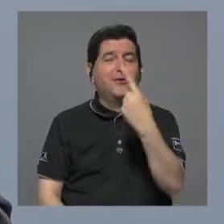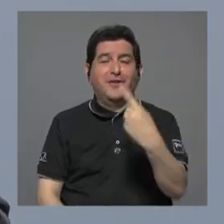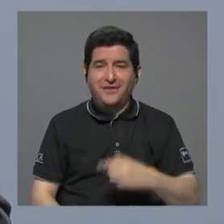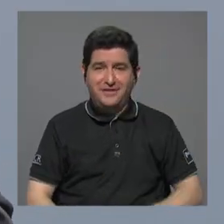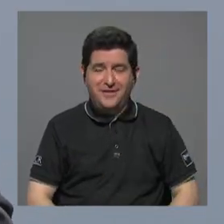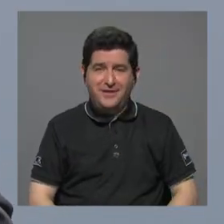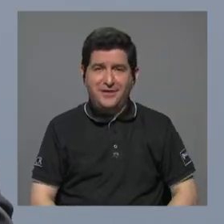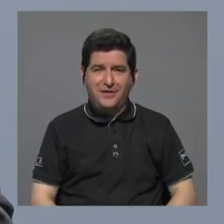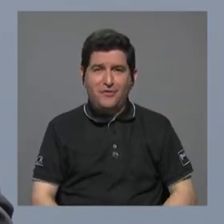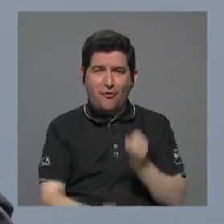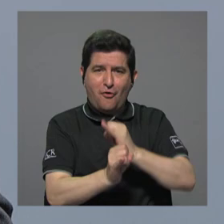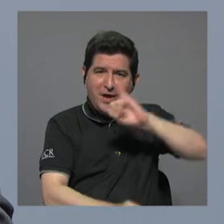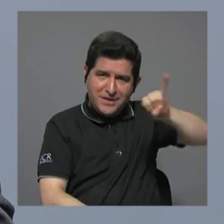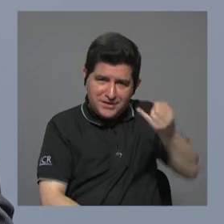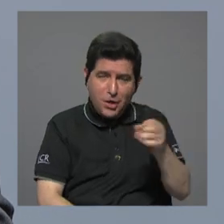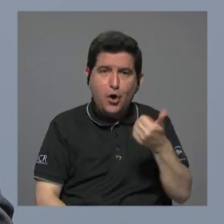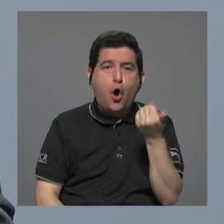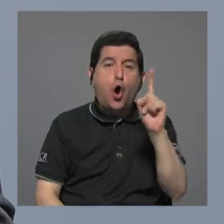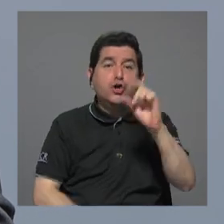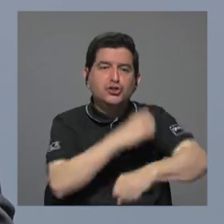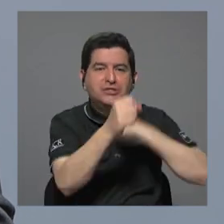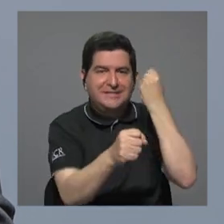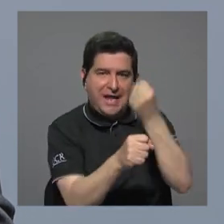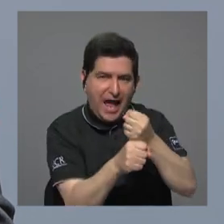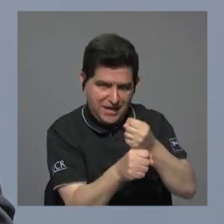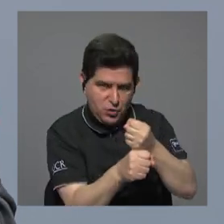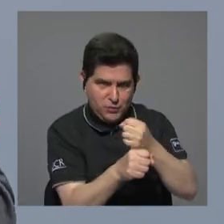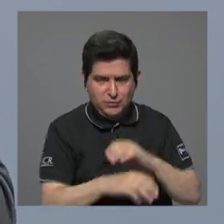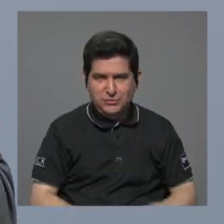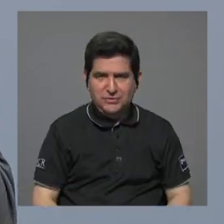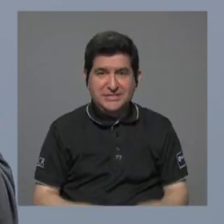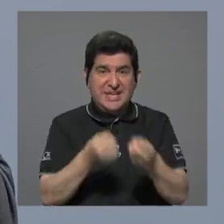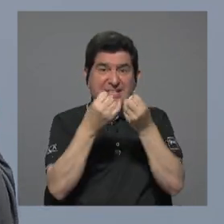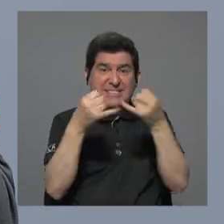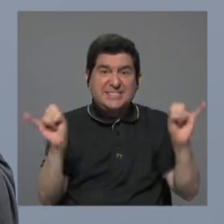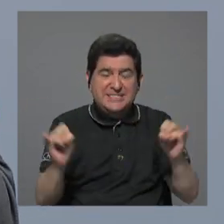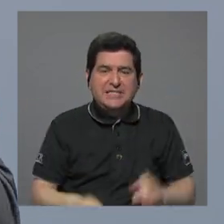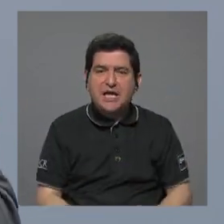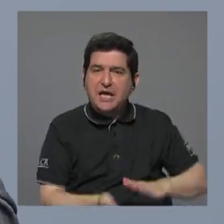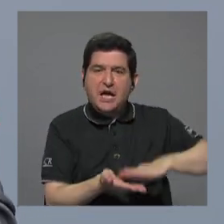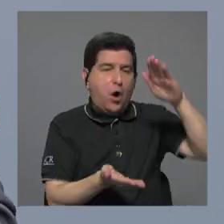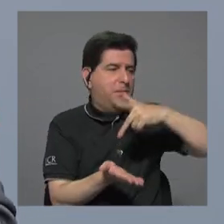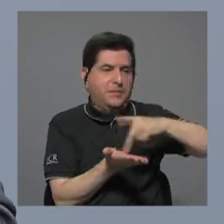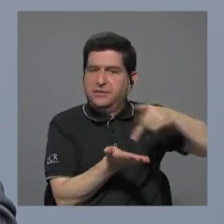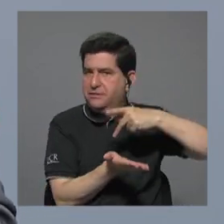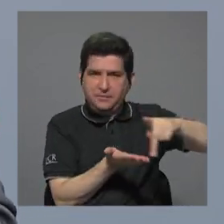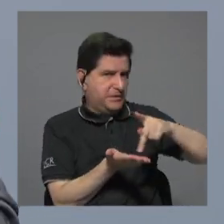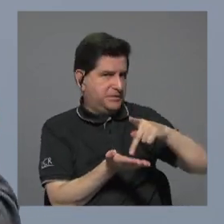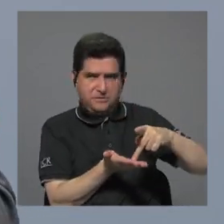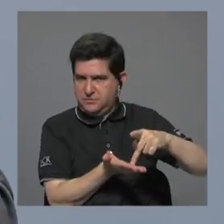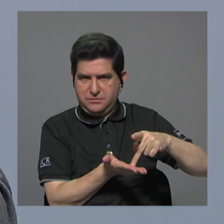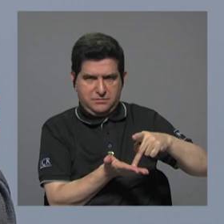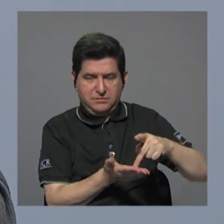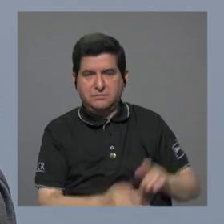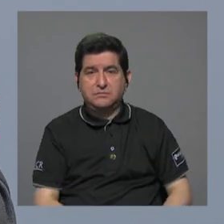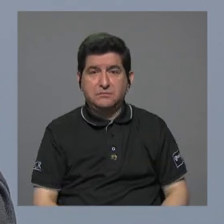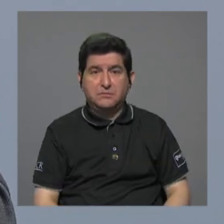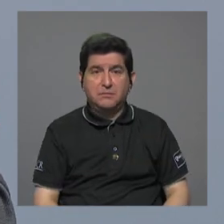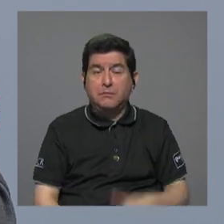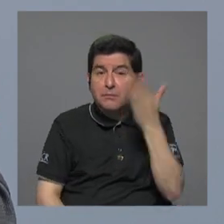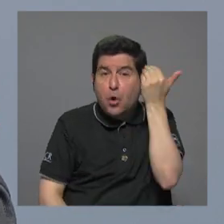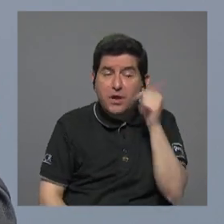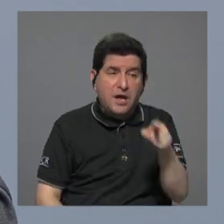Javdeba pasó 11 años sin un incremento tarifario porque la tenían